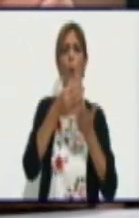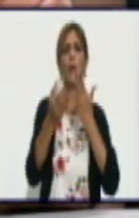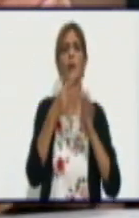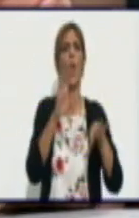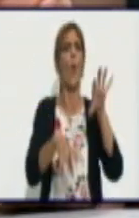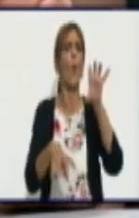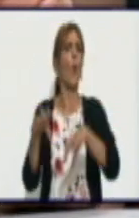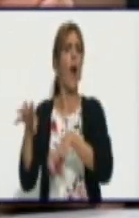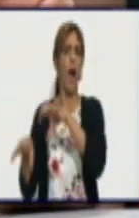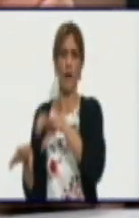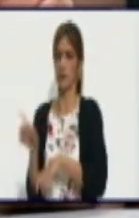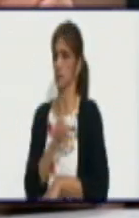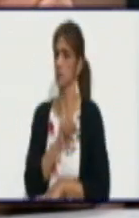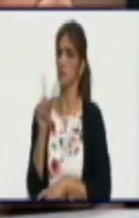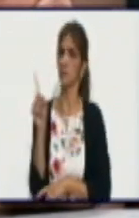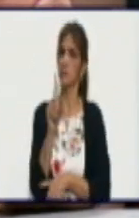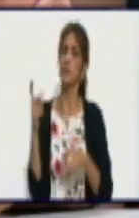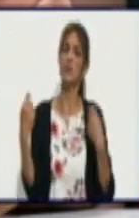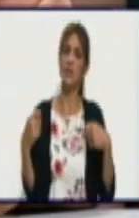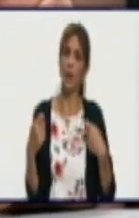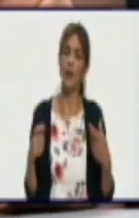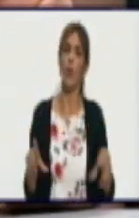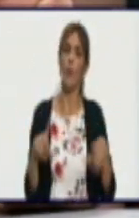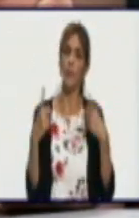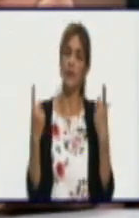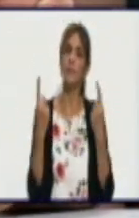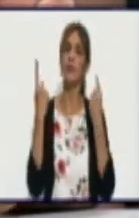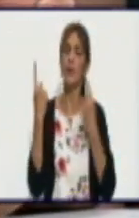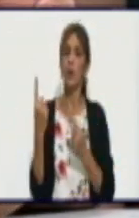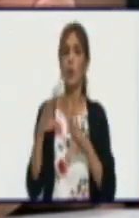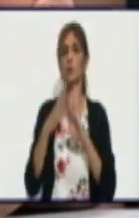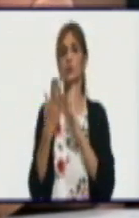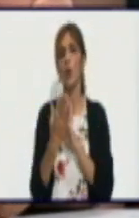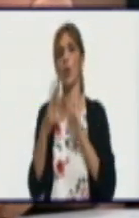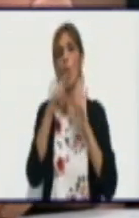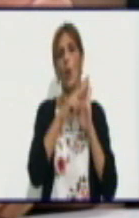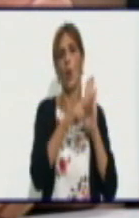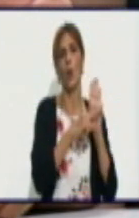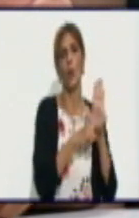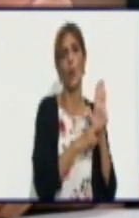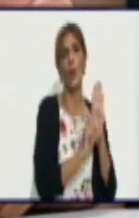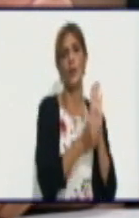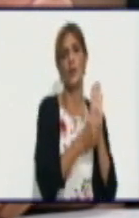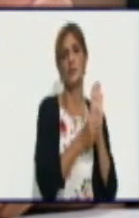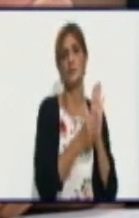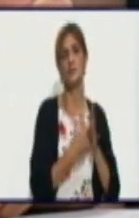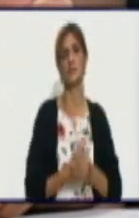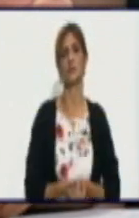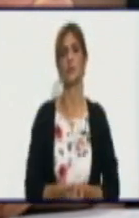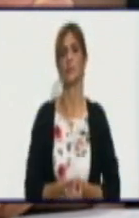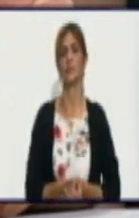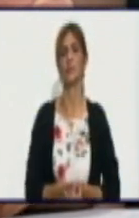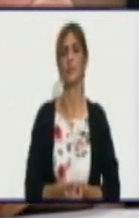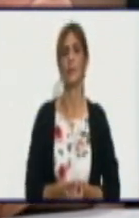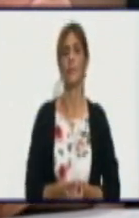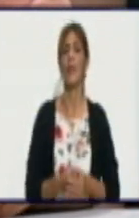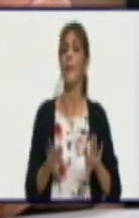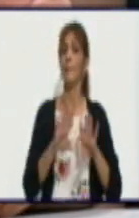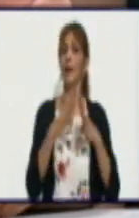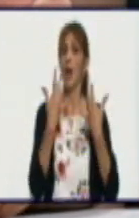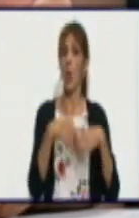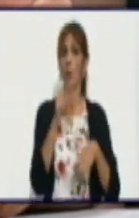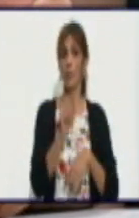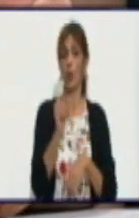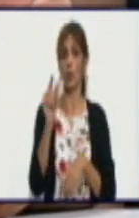Tiene que cumplir con esas regulaciones. Para aquellos productores de leche de vaca contratada que están